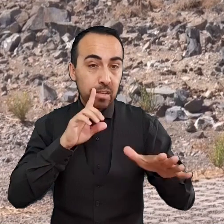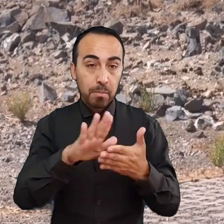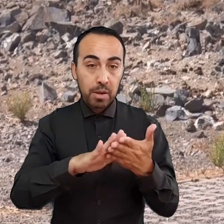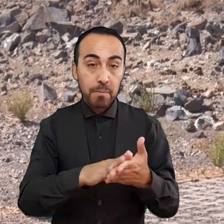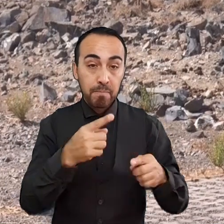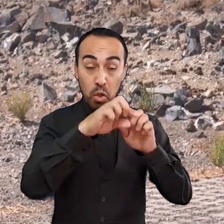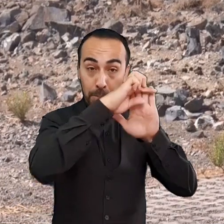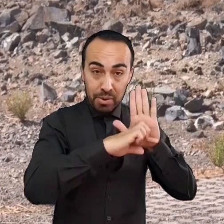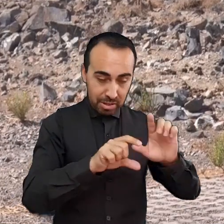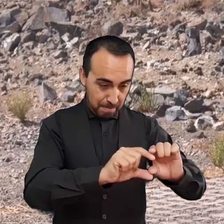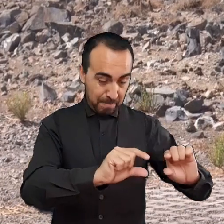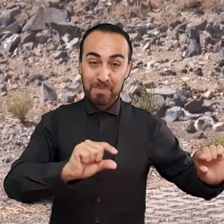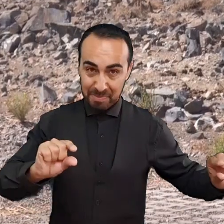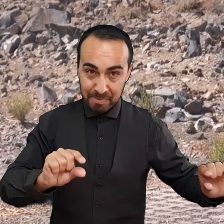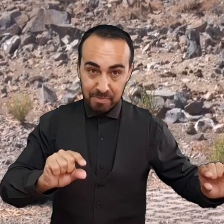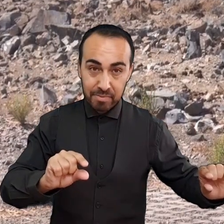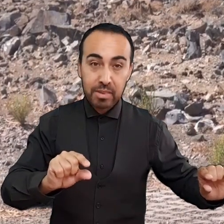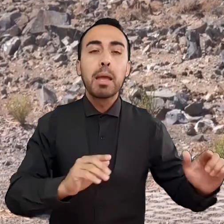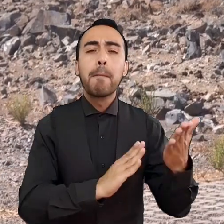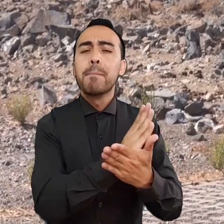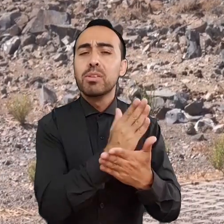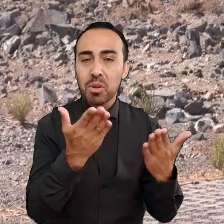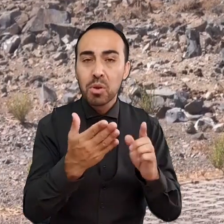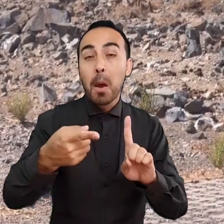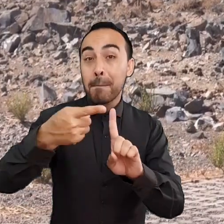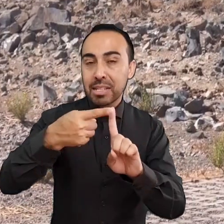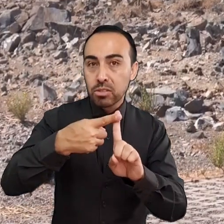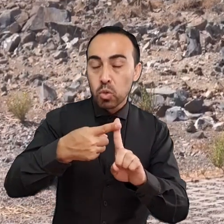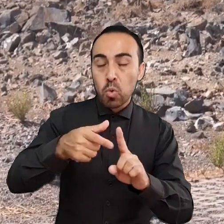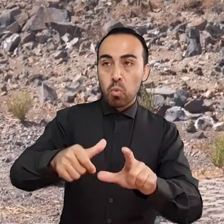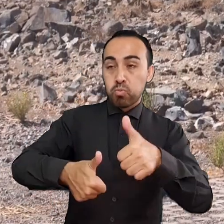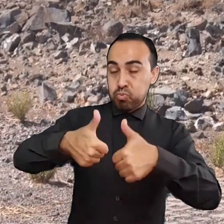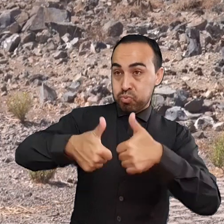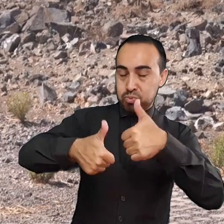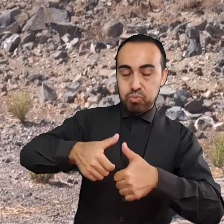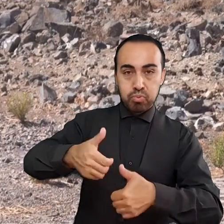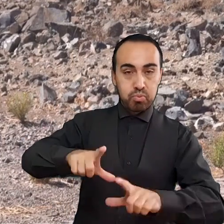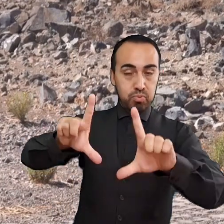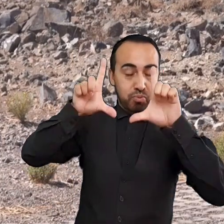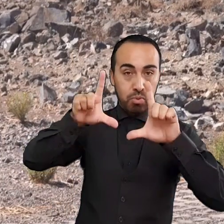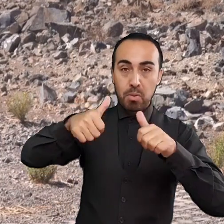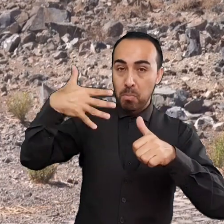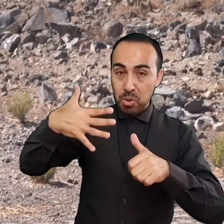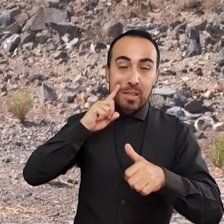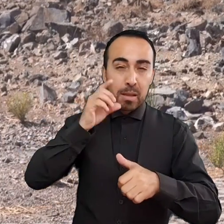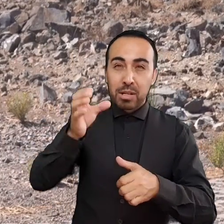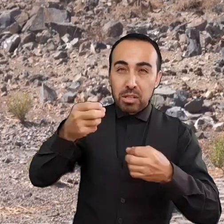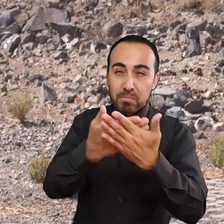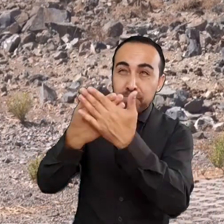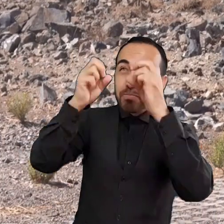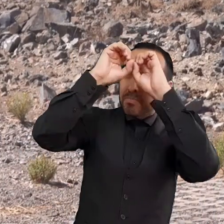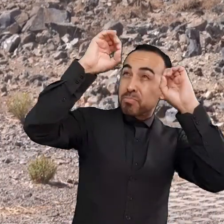y Mark Phillips, quien posteriormente se hizo cargo del proyecto. Además, Phillips, quien es director emérito del observatorio